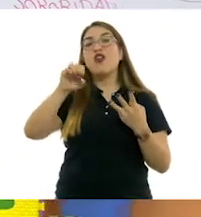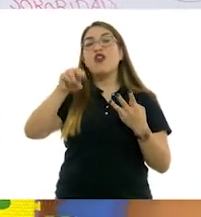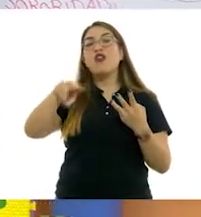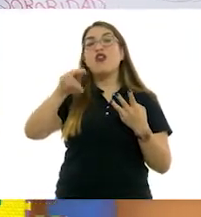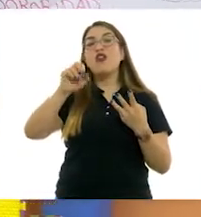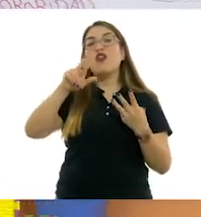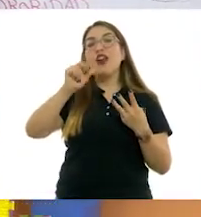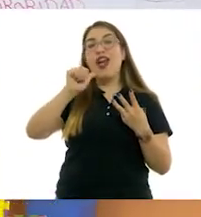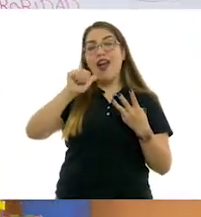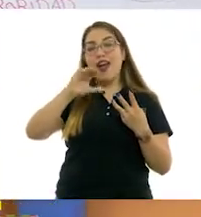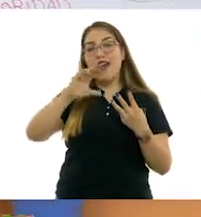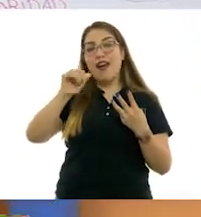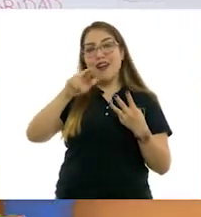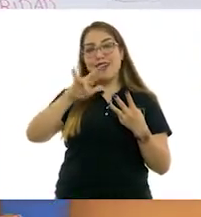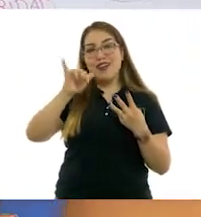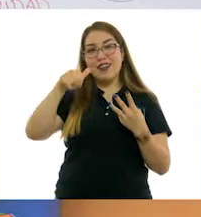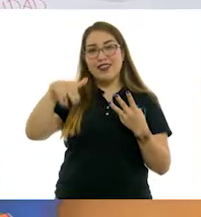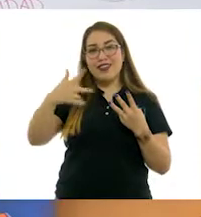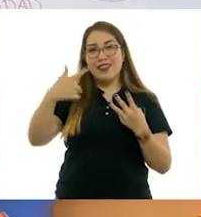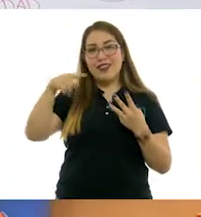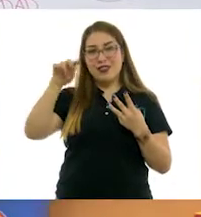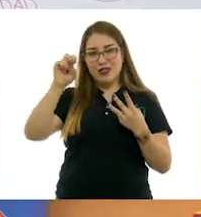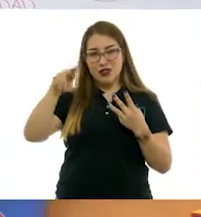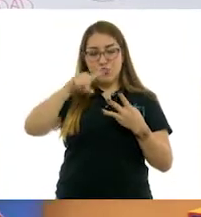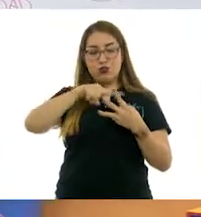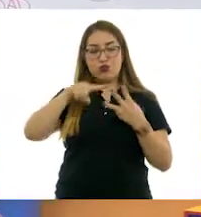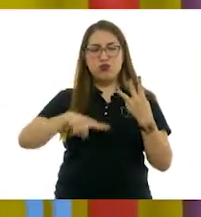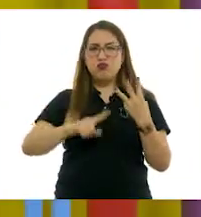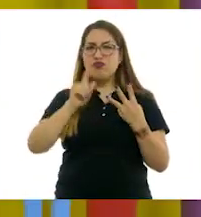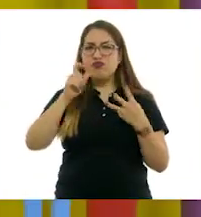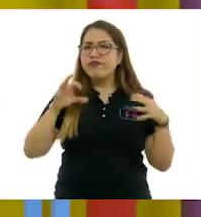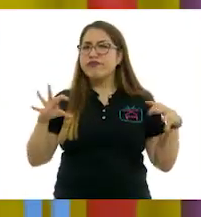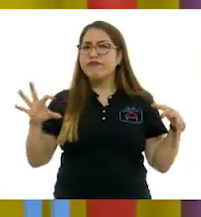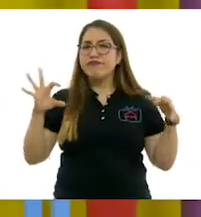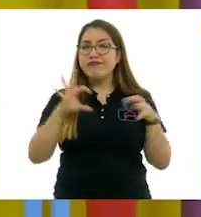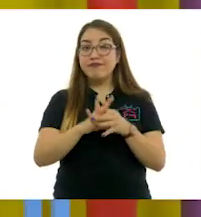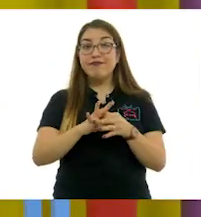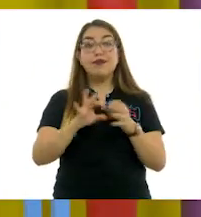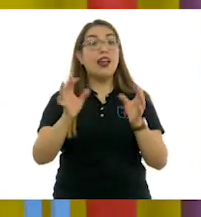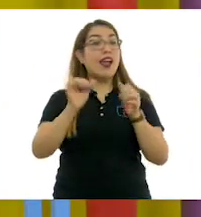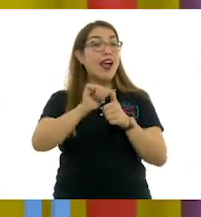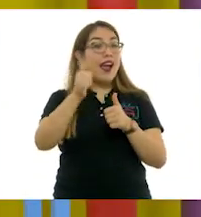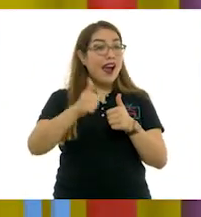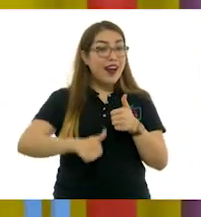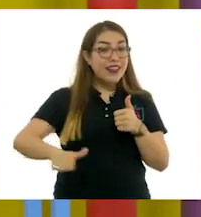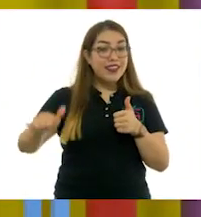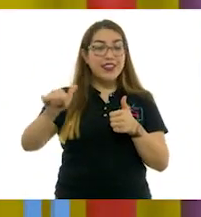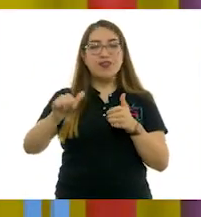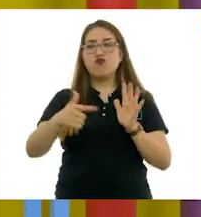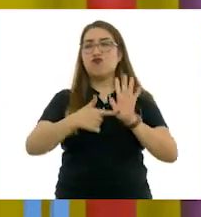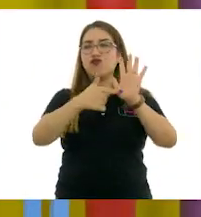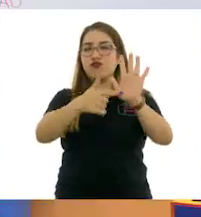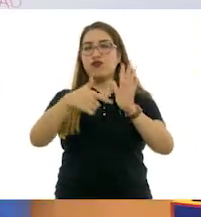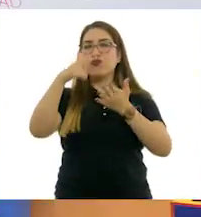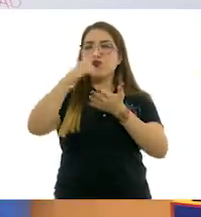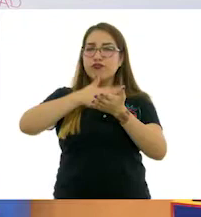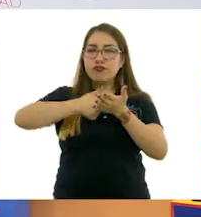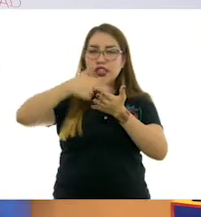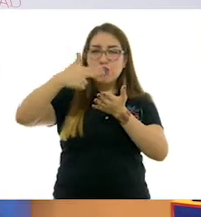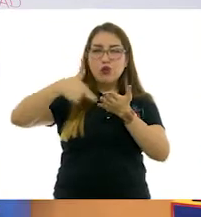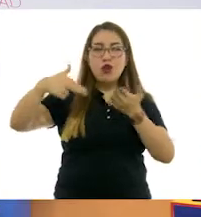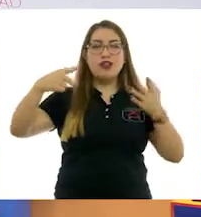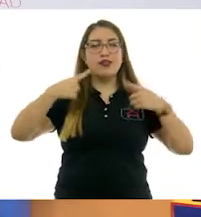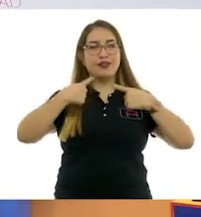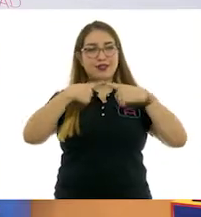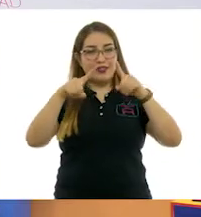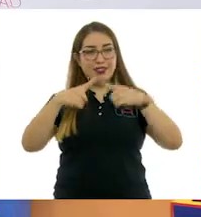ellas compartieron, bueno, el arte, la representación bidimensional. Y vamos a ver que